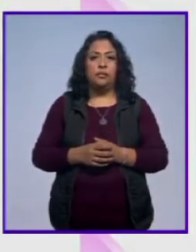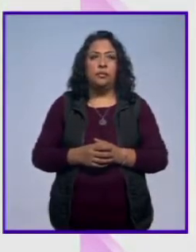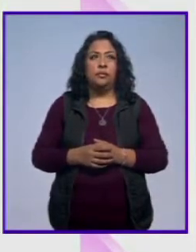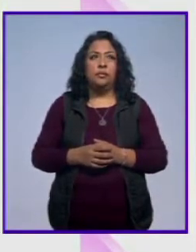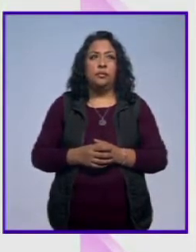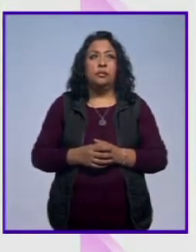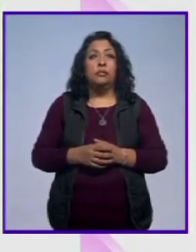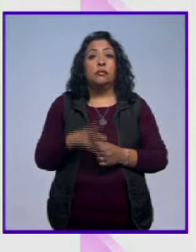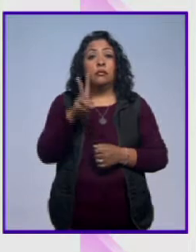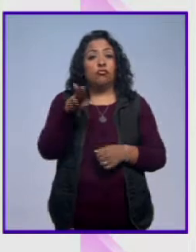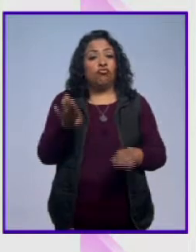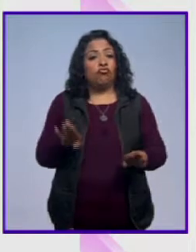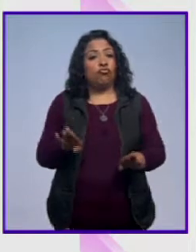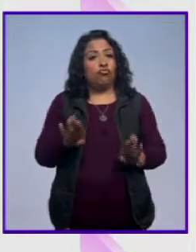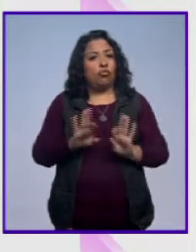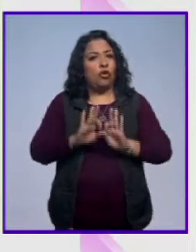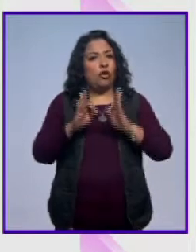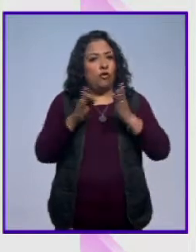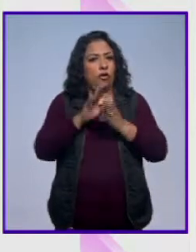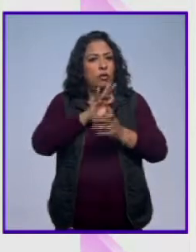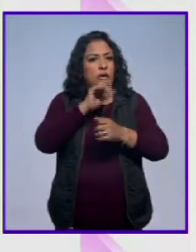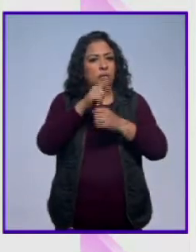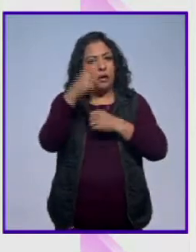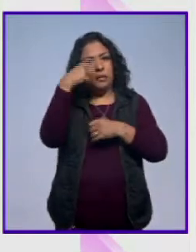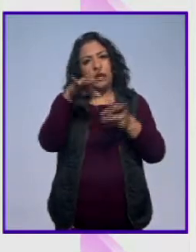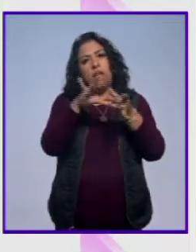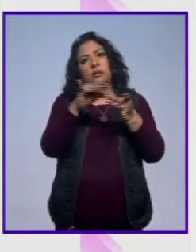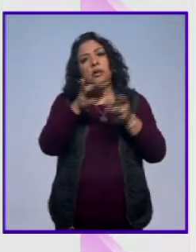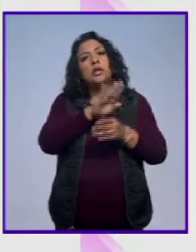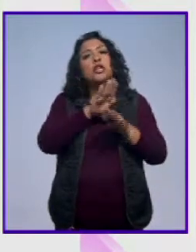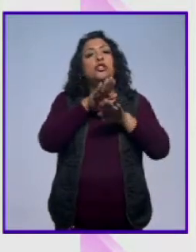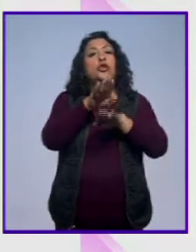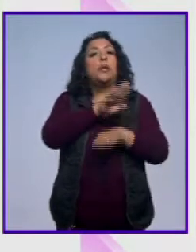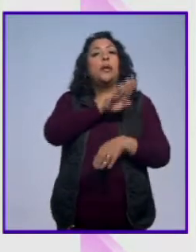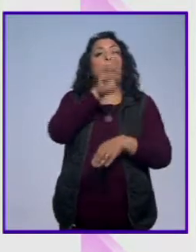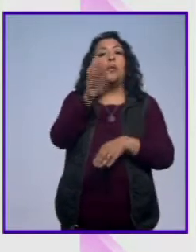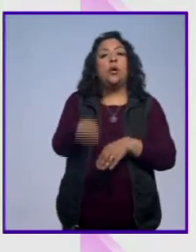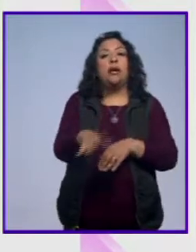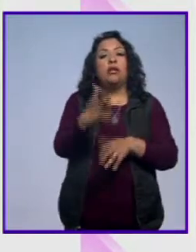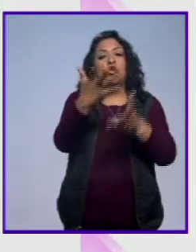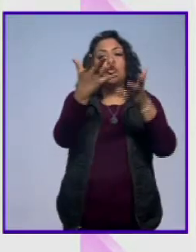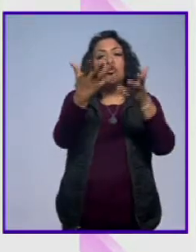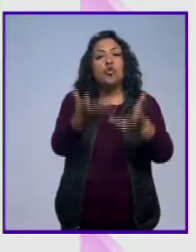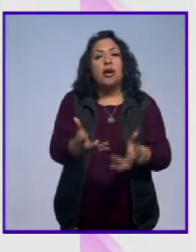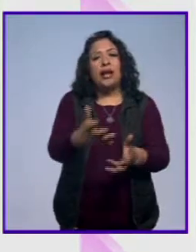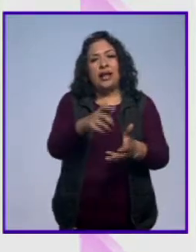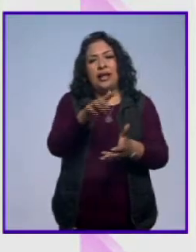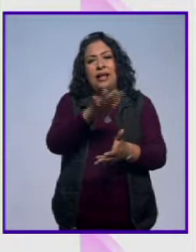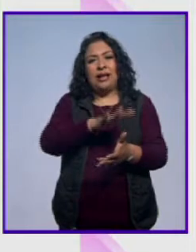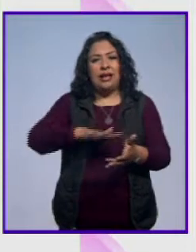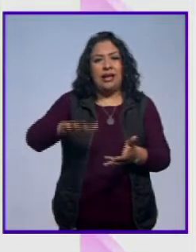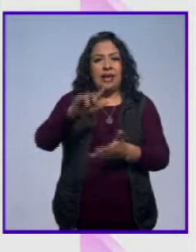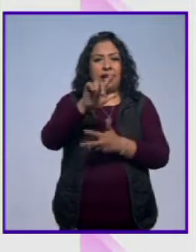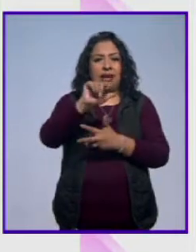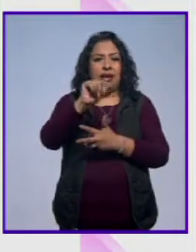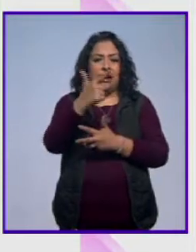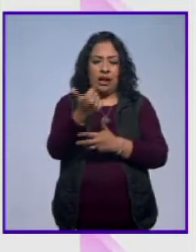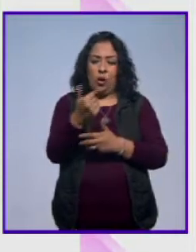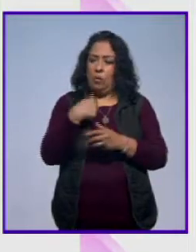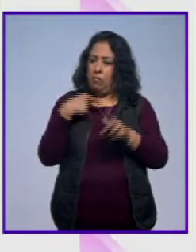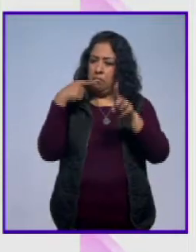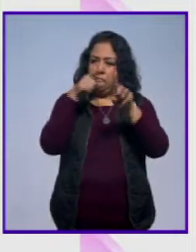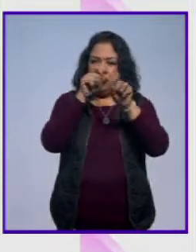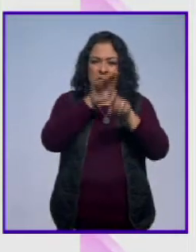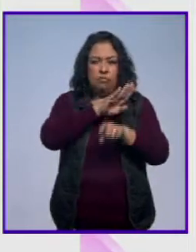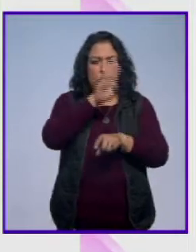Una particular manera de hablar de la muerte de un lago tan importante para México y a propósito de muerte, pero